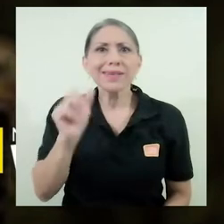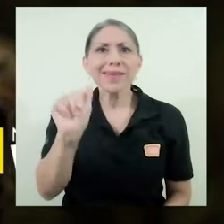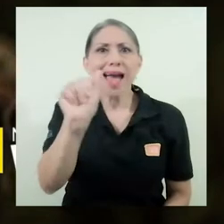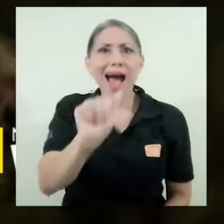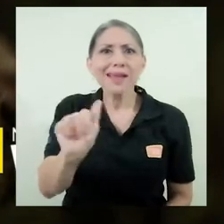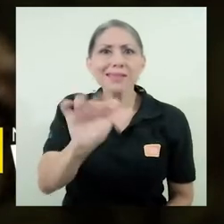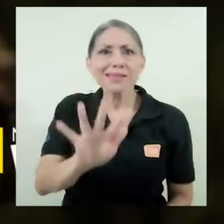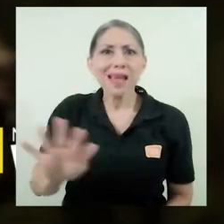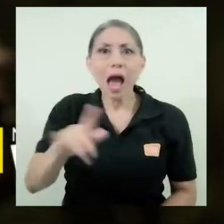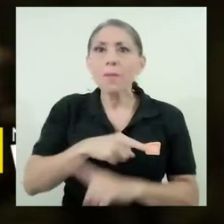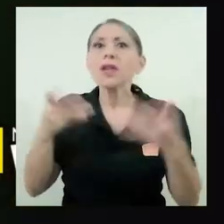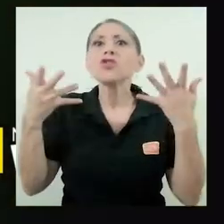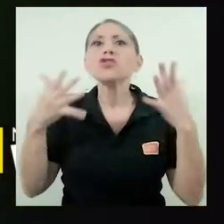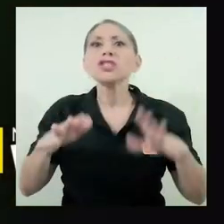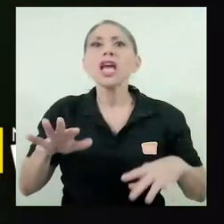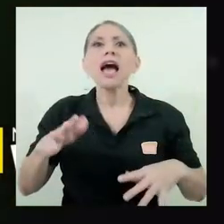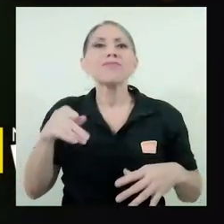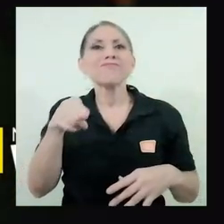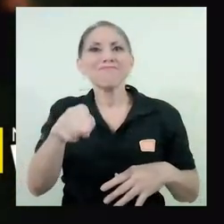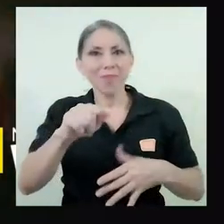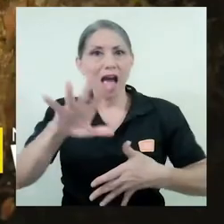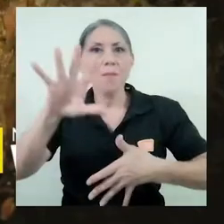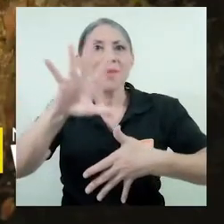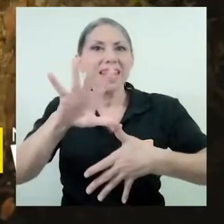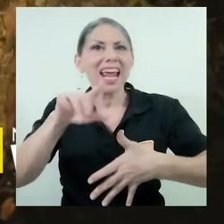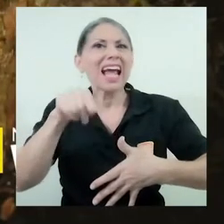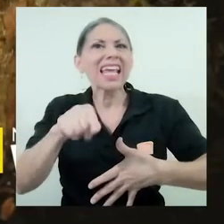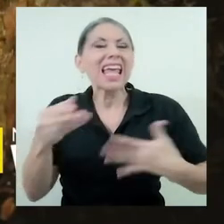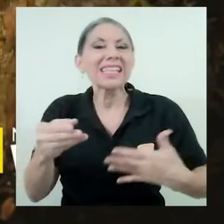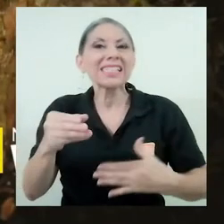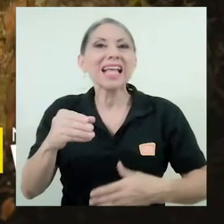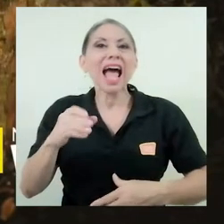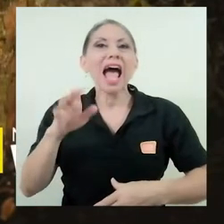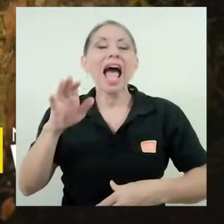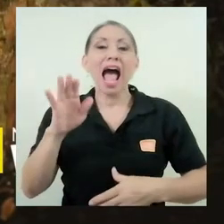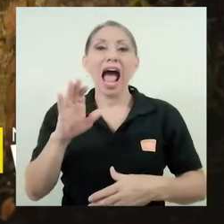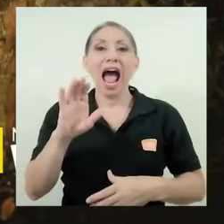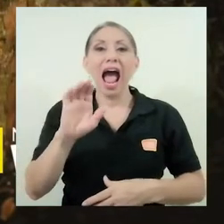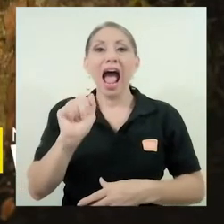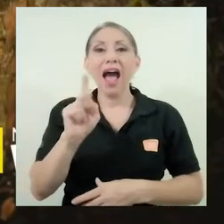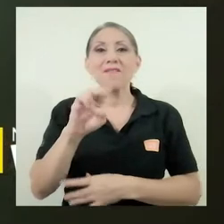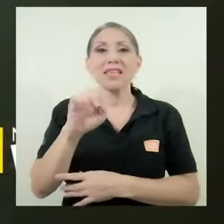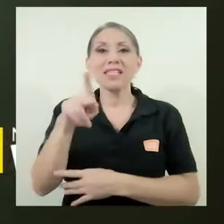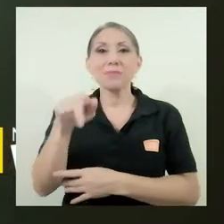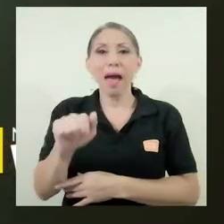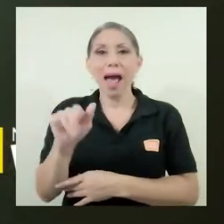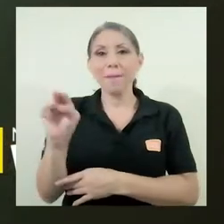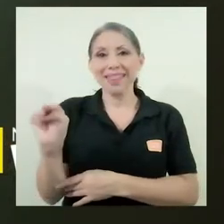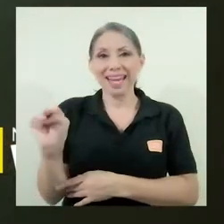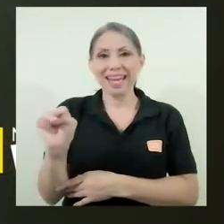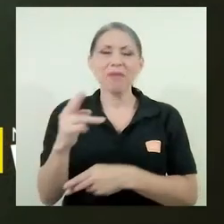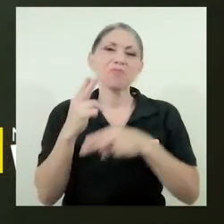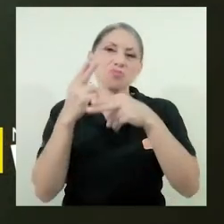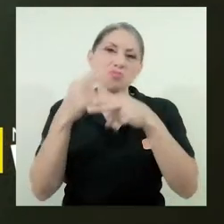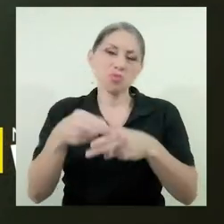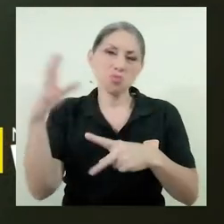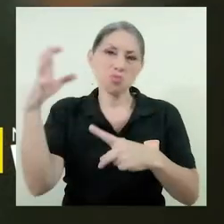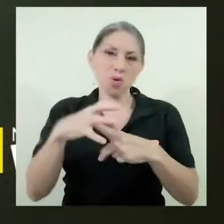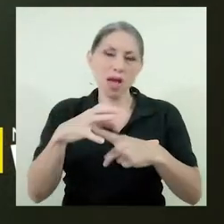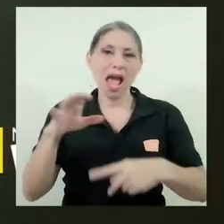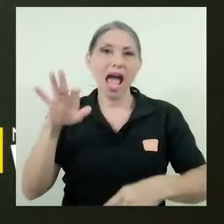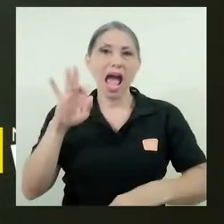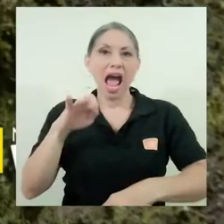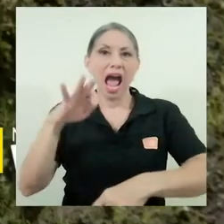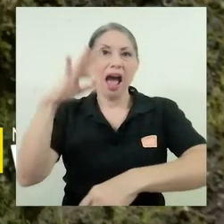asiático pero ya llegó a américa hablamos de la vespa mandarinia más conocido como el avispón gigante